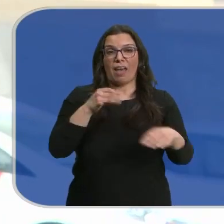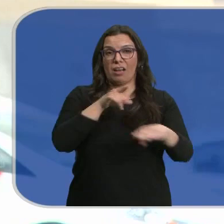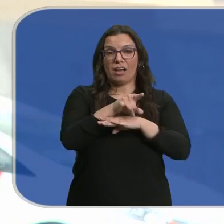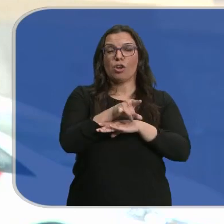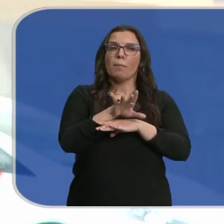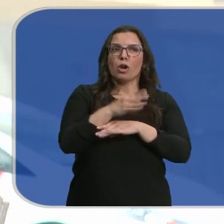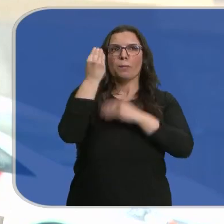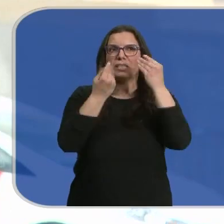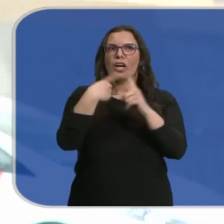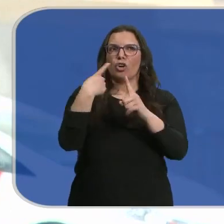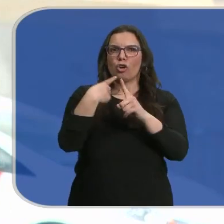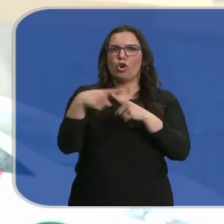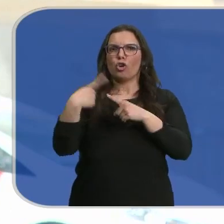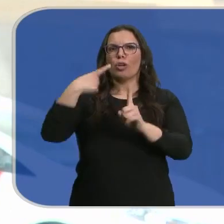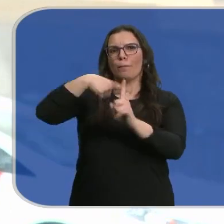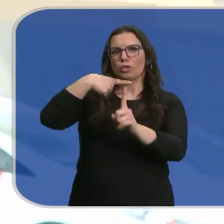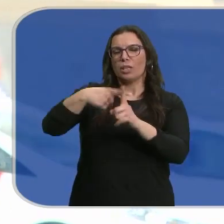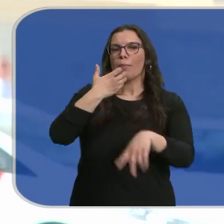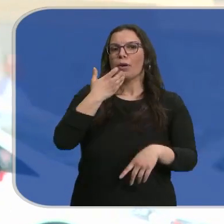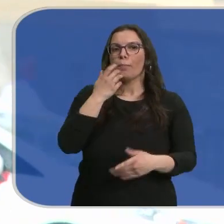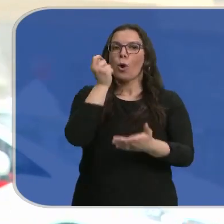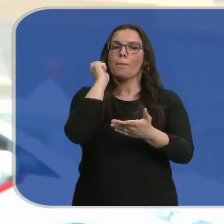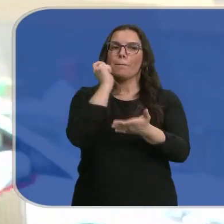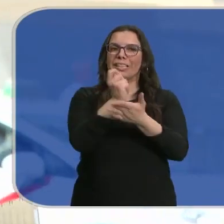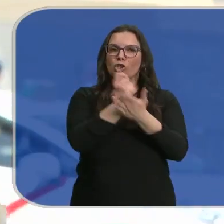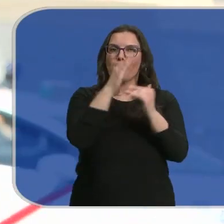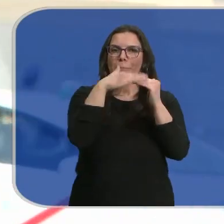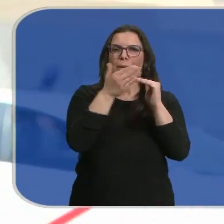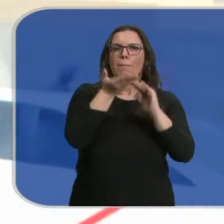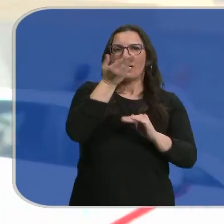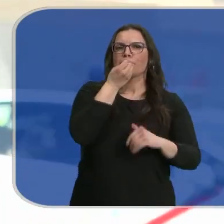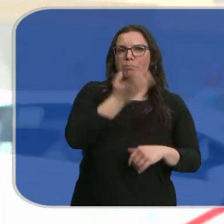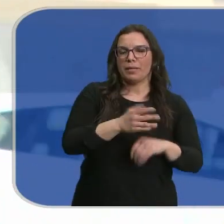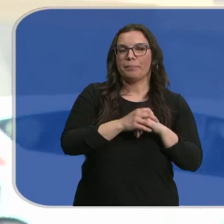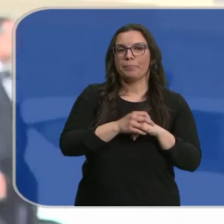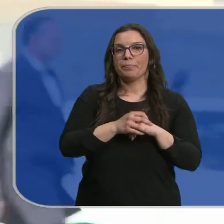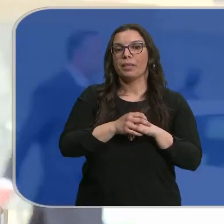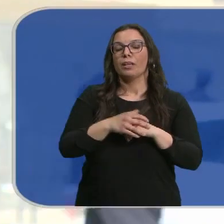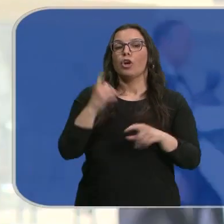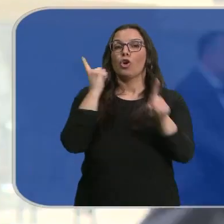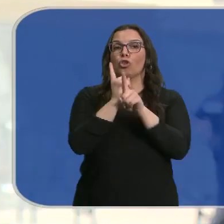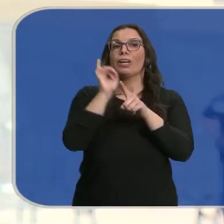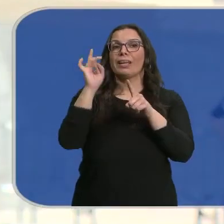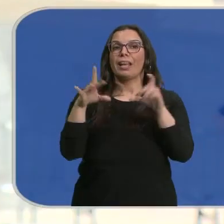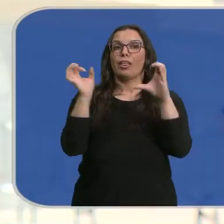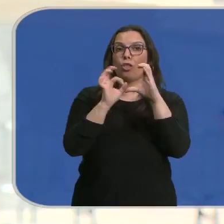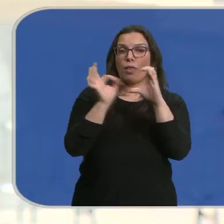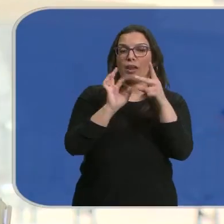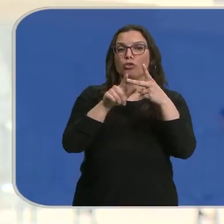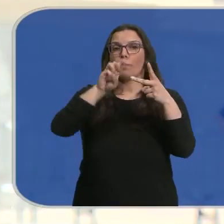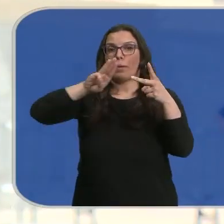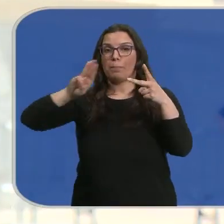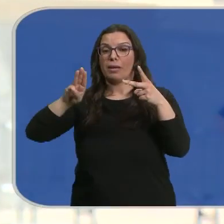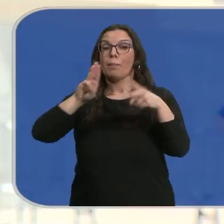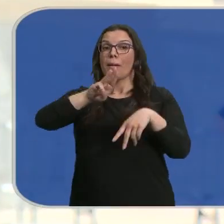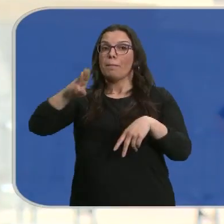engaño, sí ven aspectos positivos como la subida de las pensiones mínimas. El texto se ha encontrado el no de Ciudadanos y del Partido Popular, que